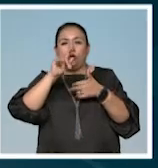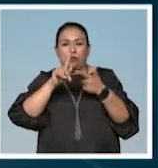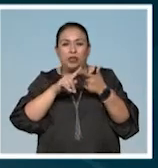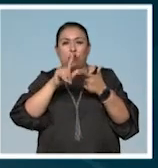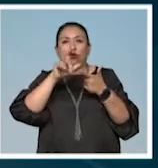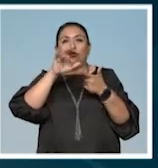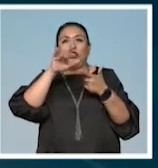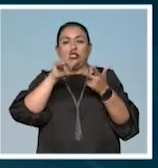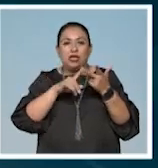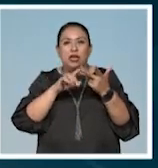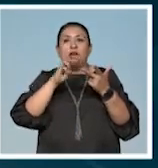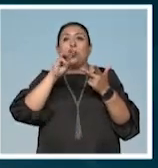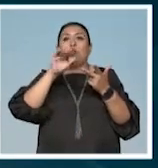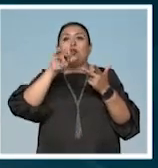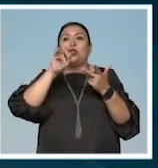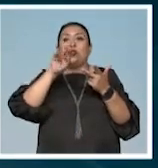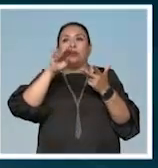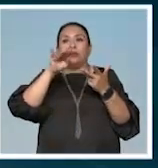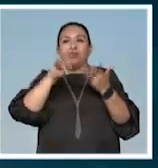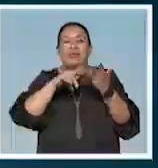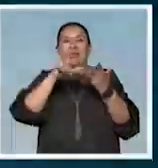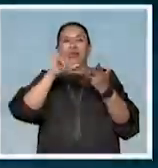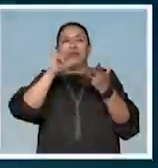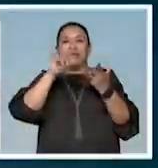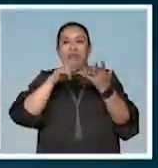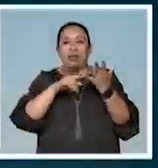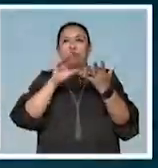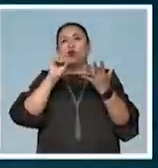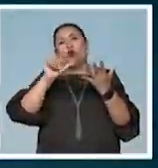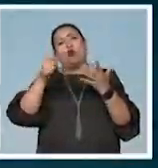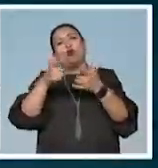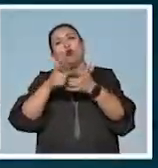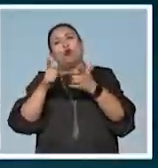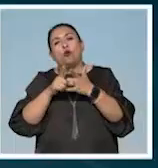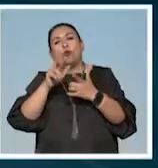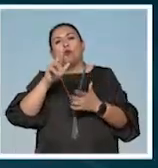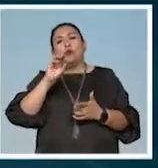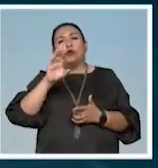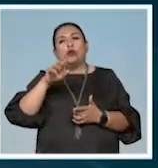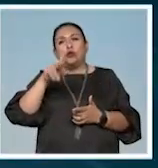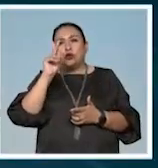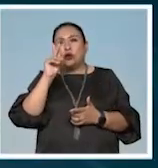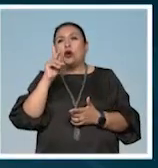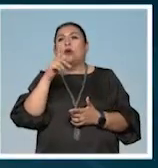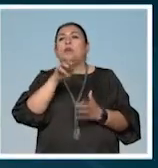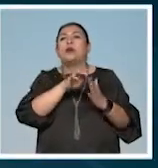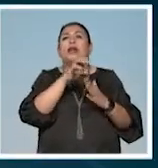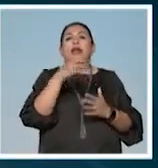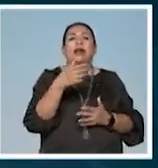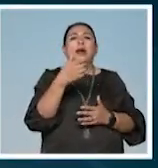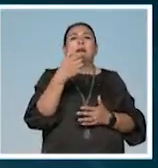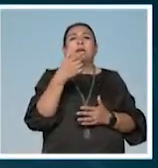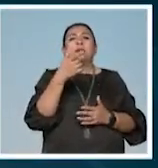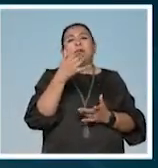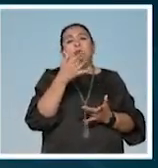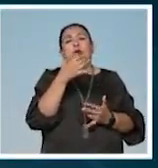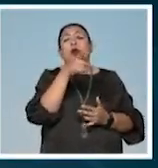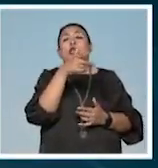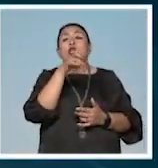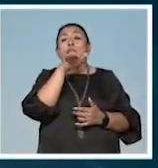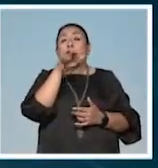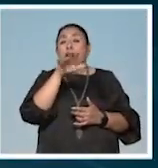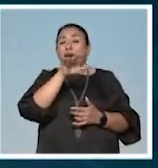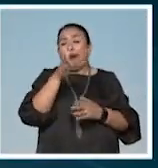Pavarotti, Winter Marsalis, Lila Downs, o agrupaciones del roco gótico como Human Drama, que antes de disolverse